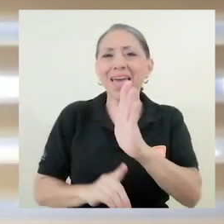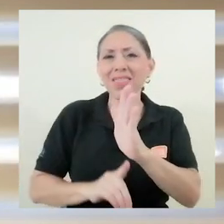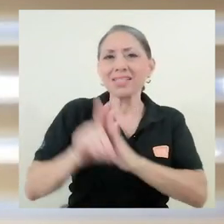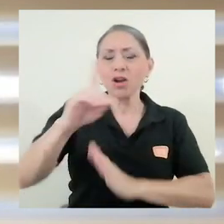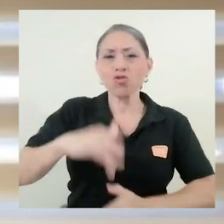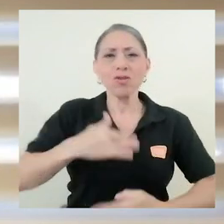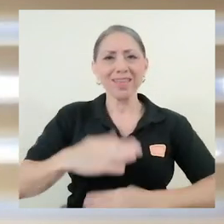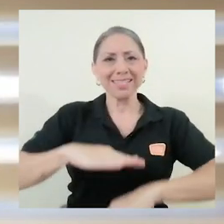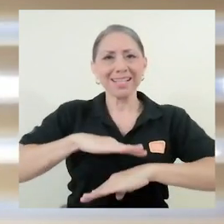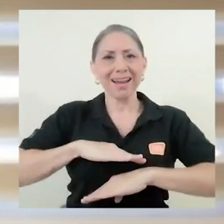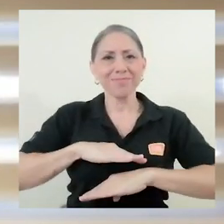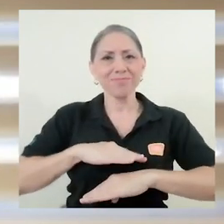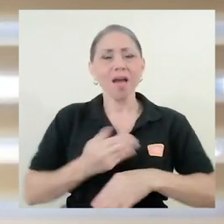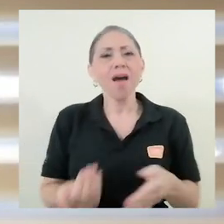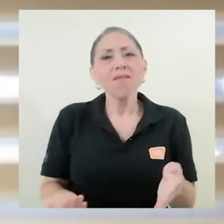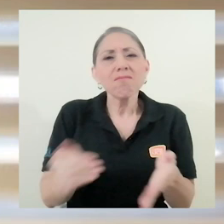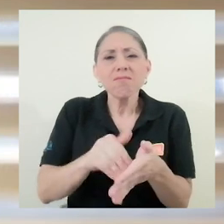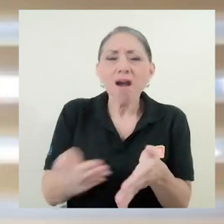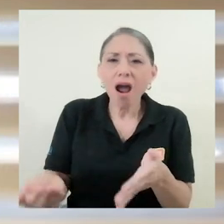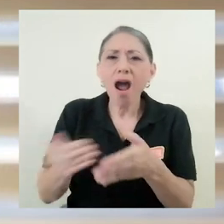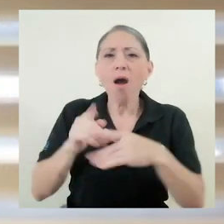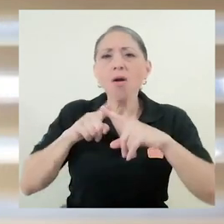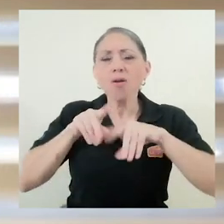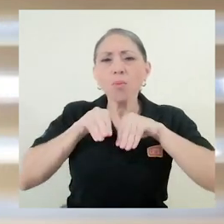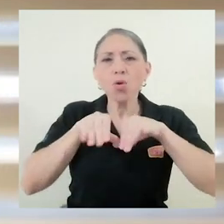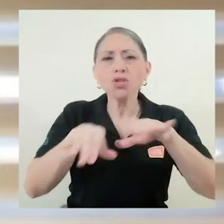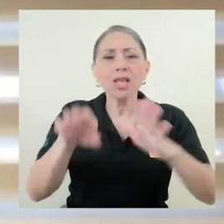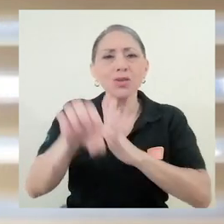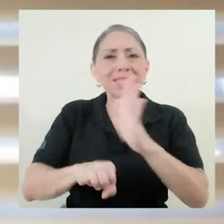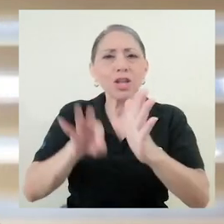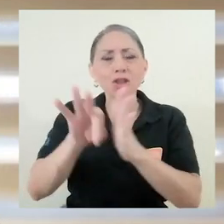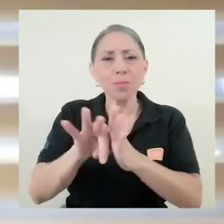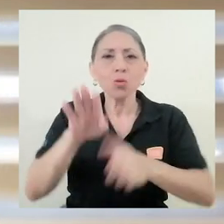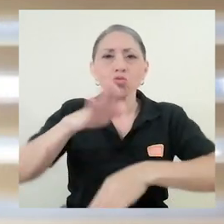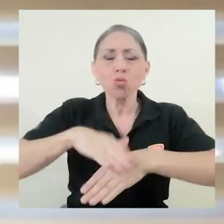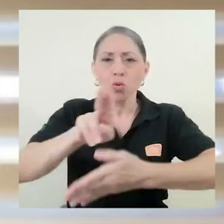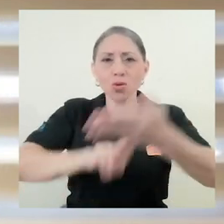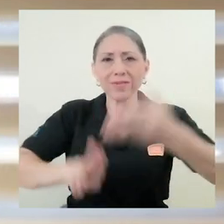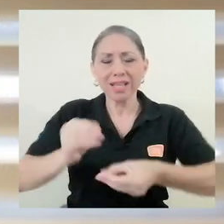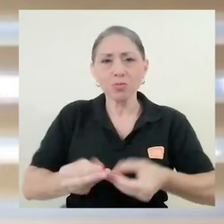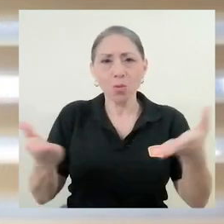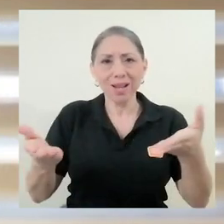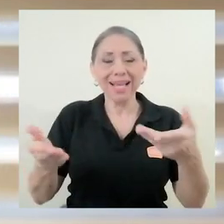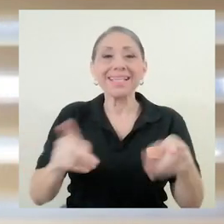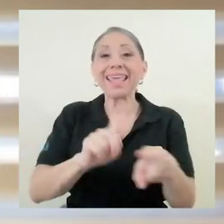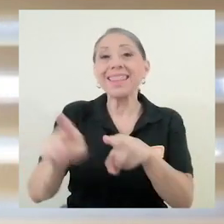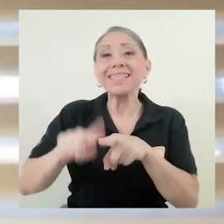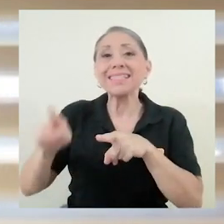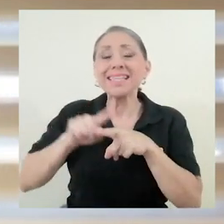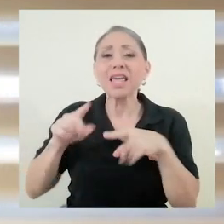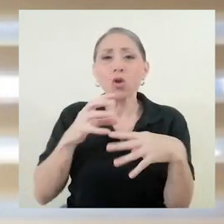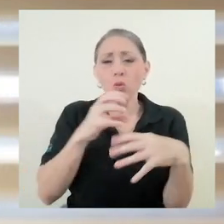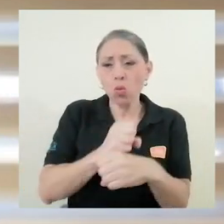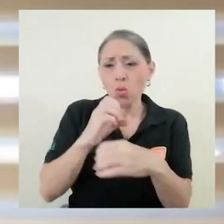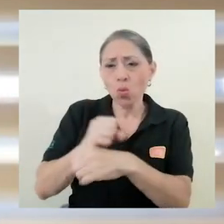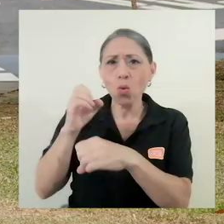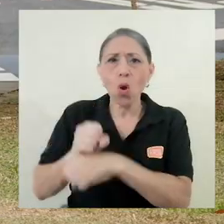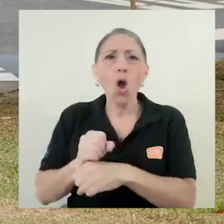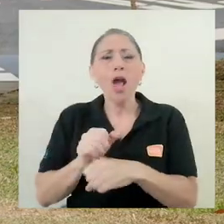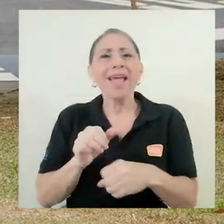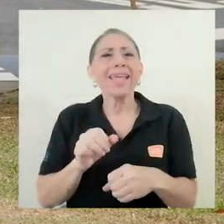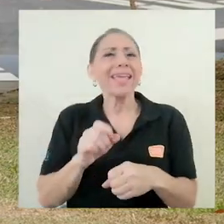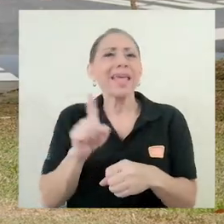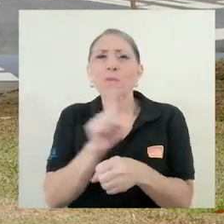reproduciendo estereotipos sobre las universidades públicas y brindando descripciones sesgadas e incompletas